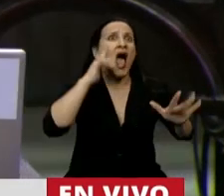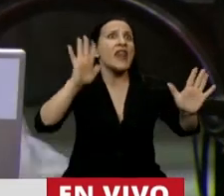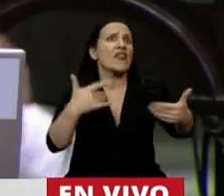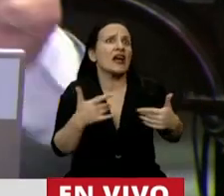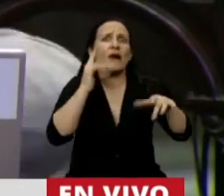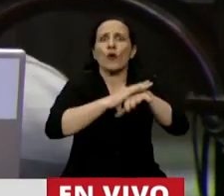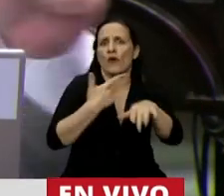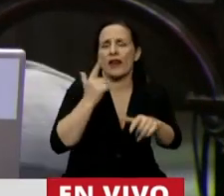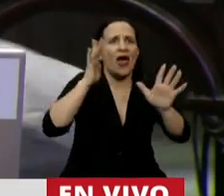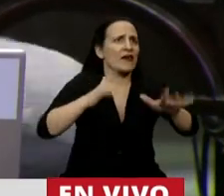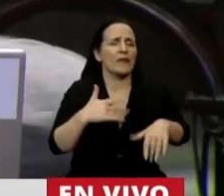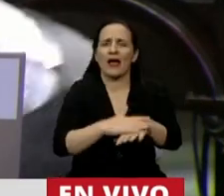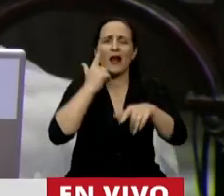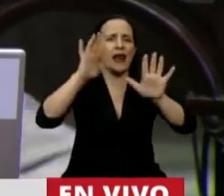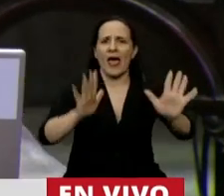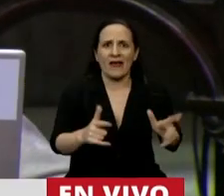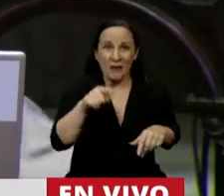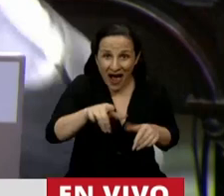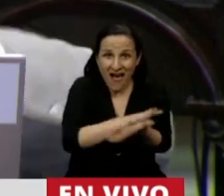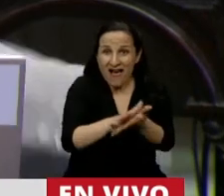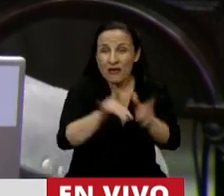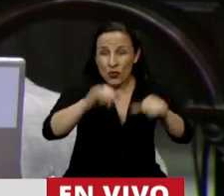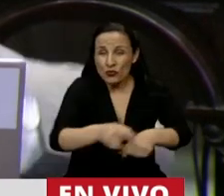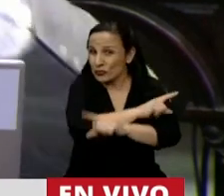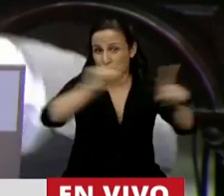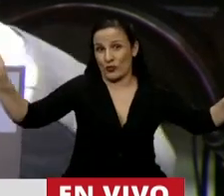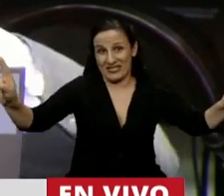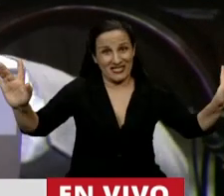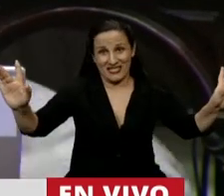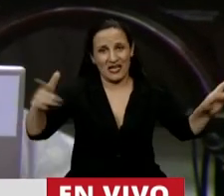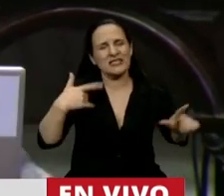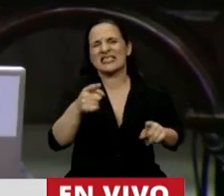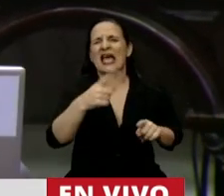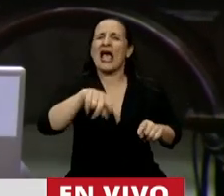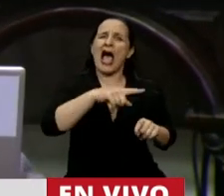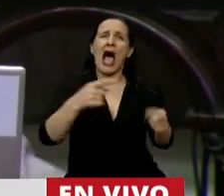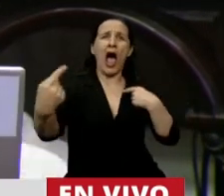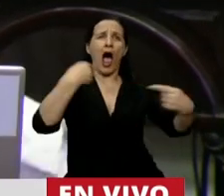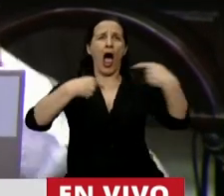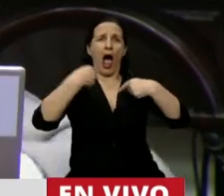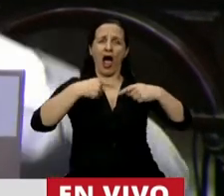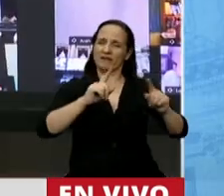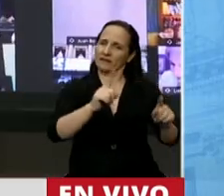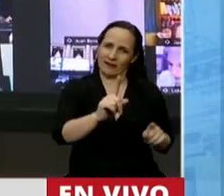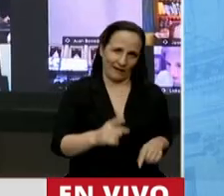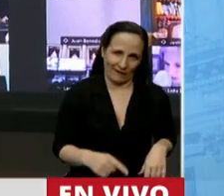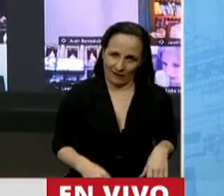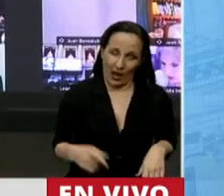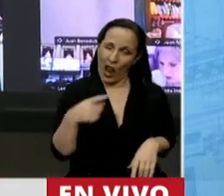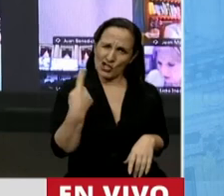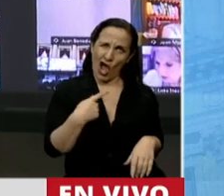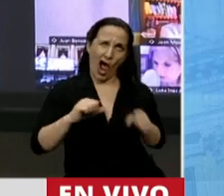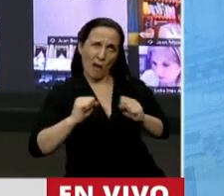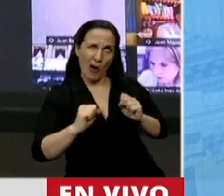ocurrió en la Argentina. Y así no hay solución. Así que no se den por agraviados. No tenemos treta.